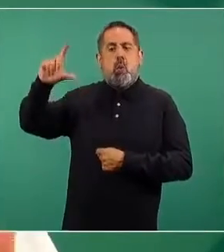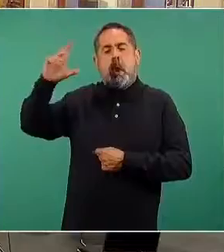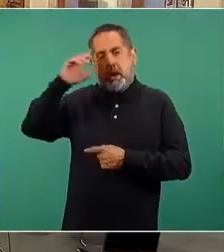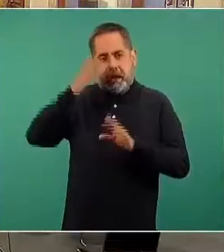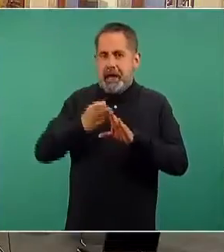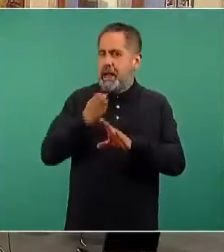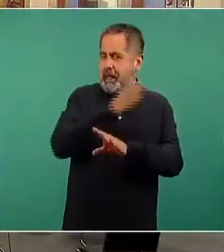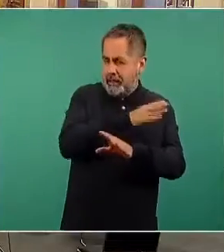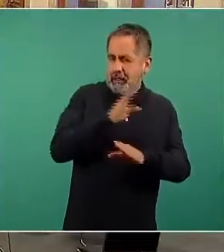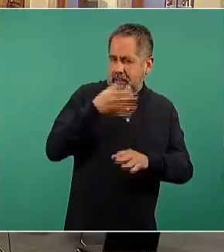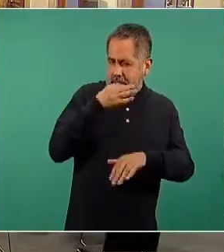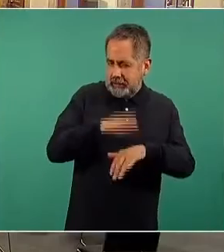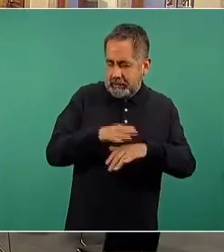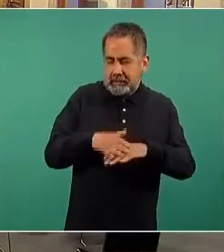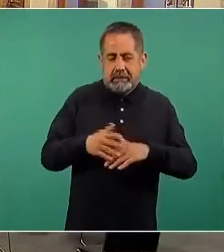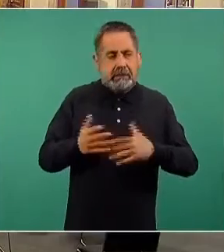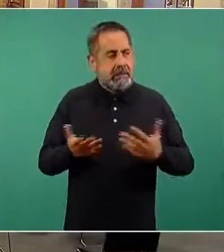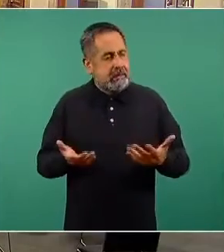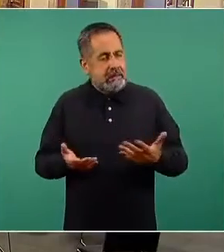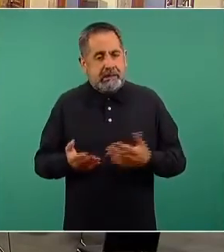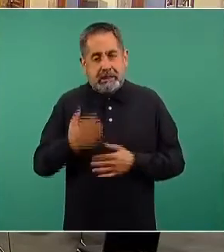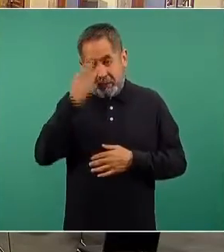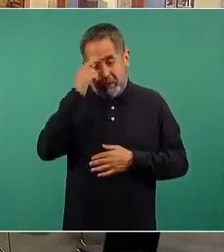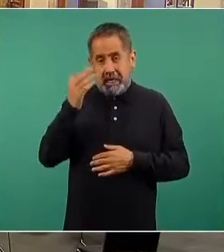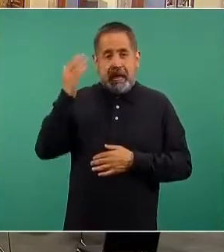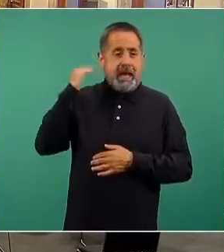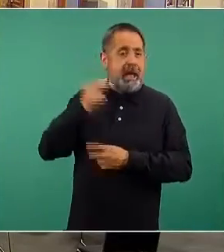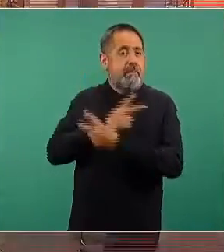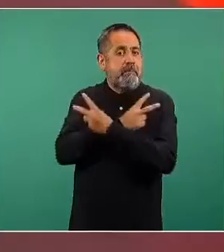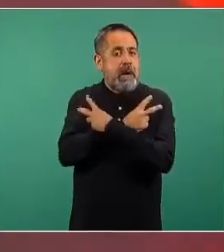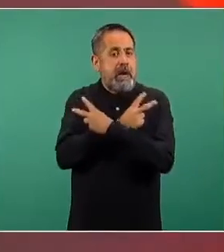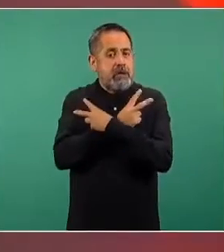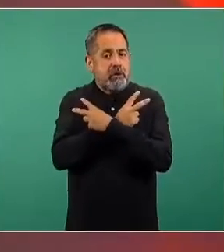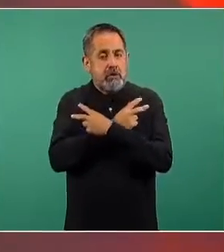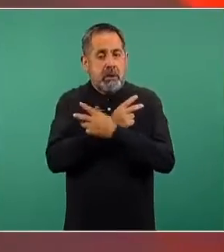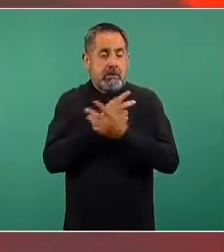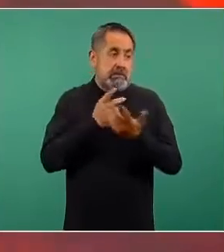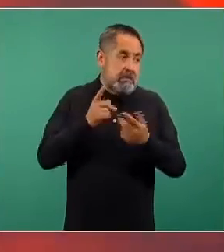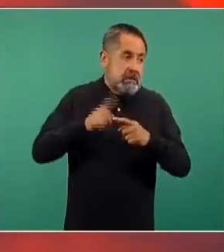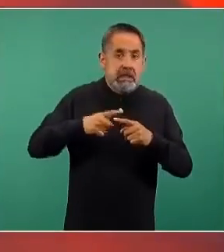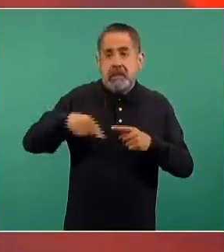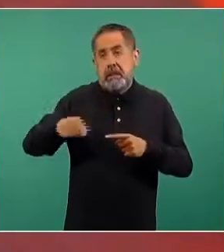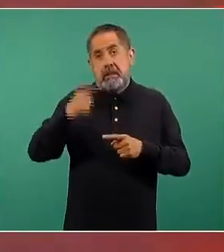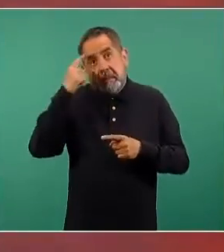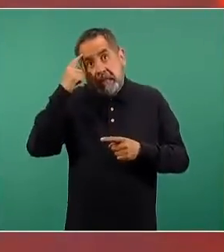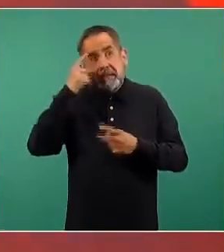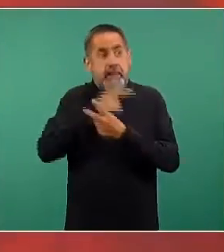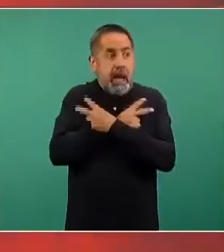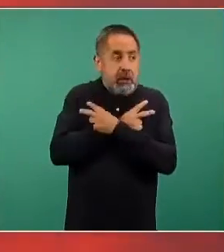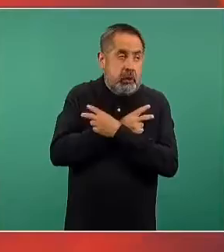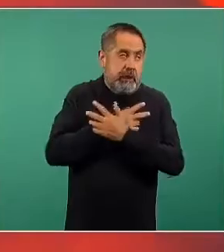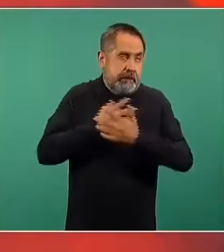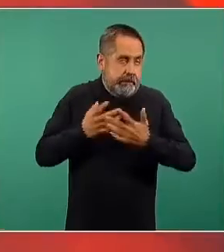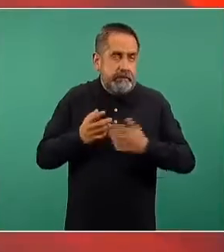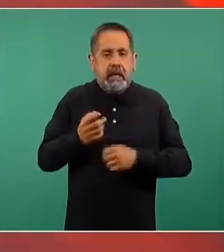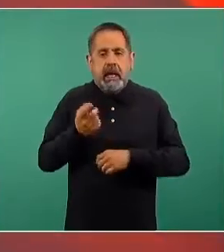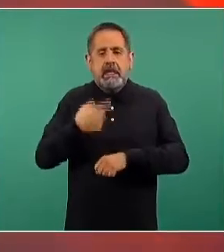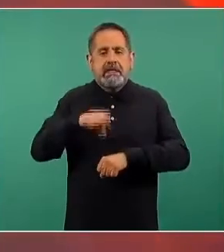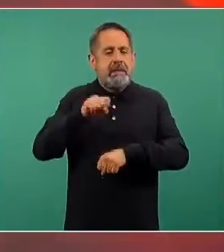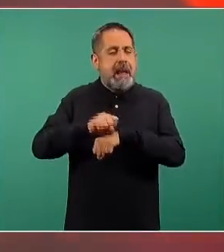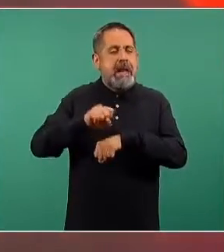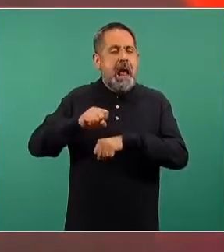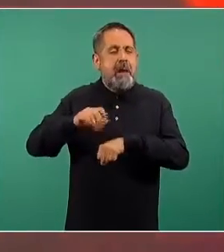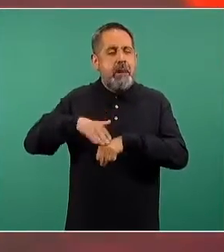que la movilidad de las personas durante las vacaciones, quienes las tomaron así en la Semana Mayor,